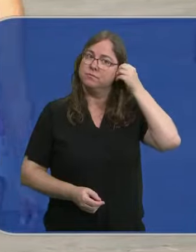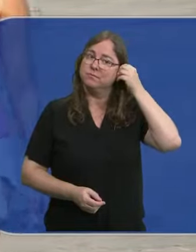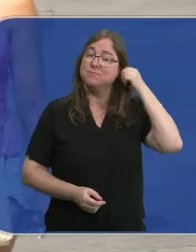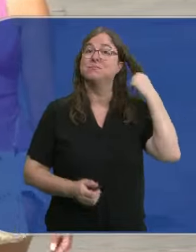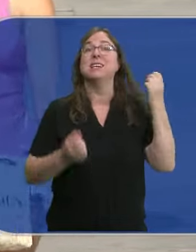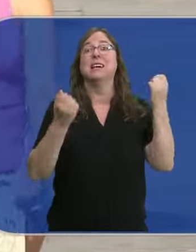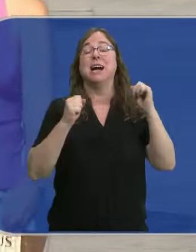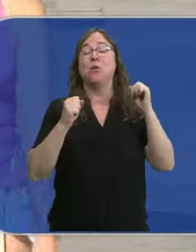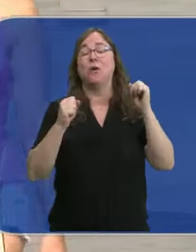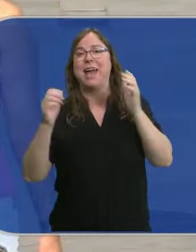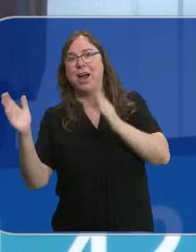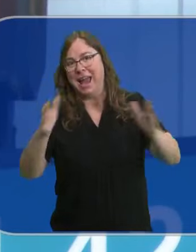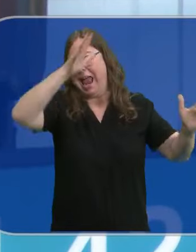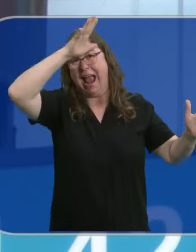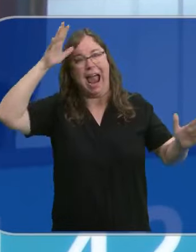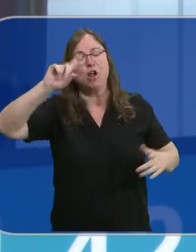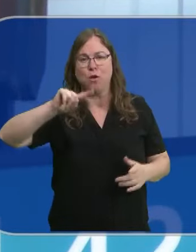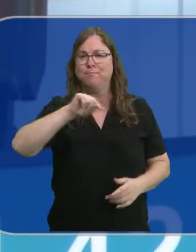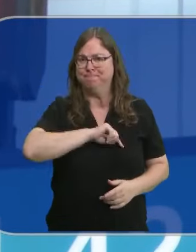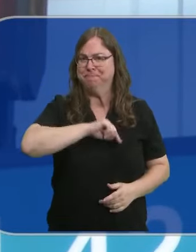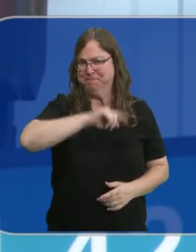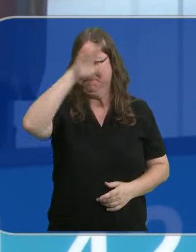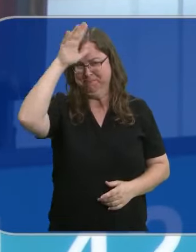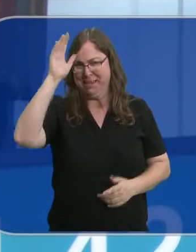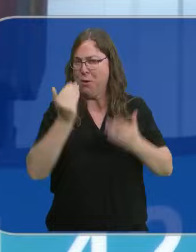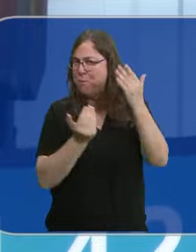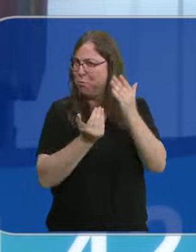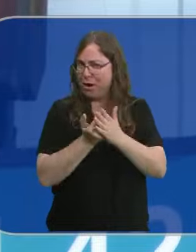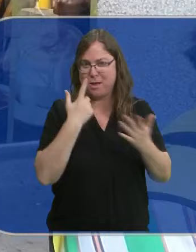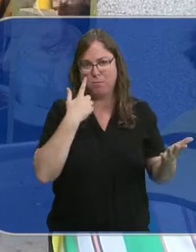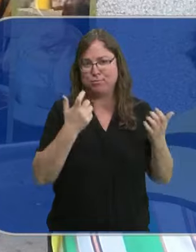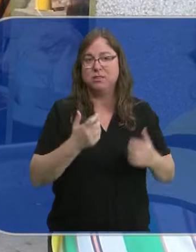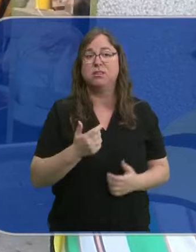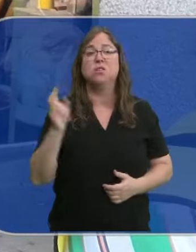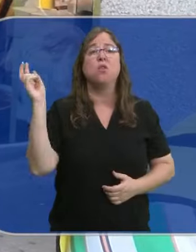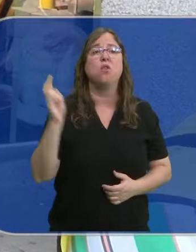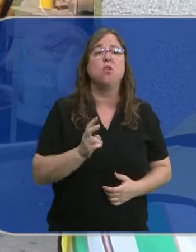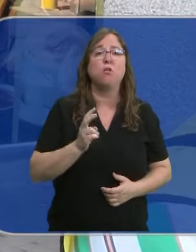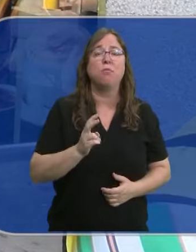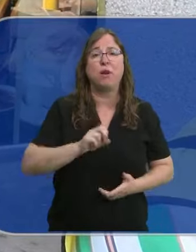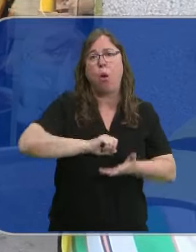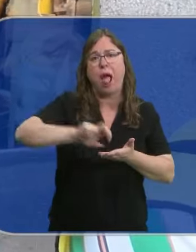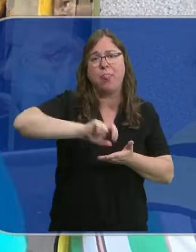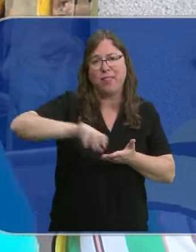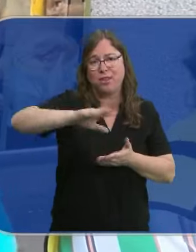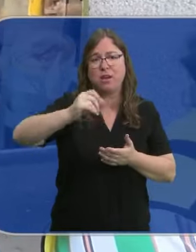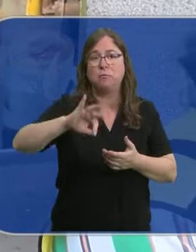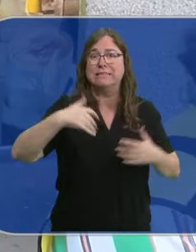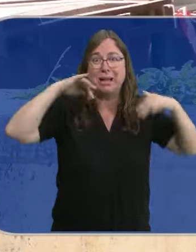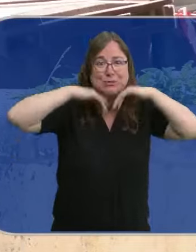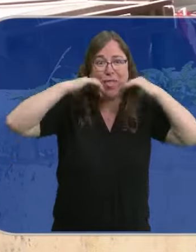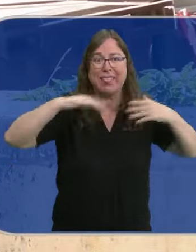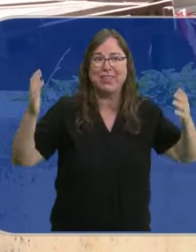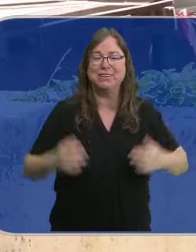Aunque no estamos en una ola de calor, el verano ya se deja sentir incluso desde primera hora de la mañana. Vengo ahora del Carmen andando y ya vengo